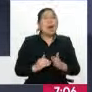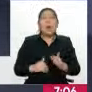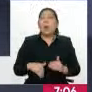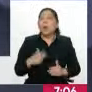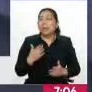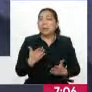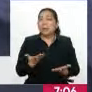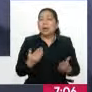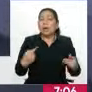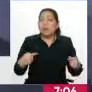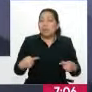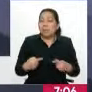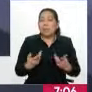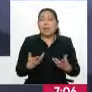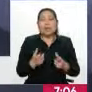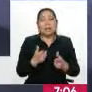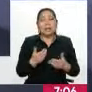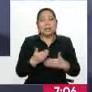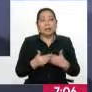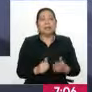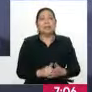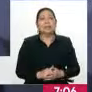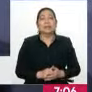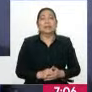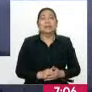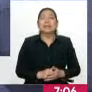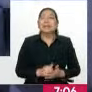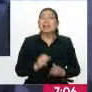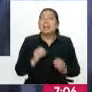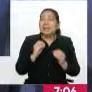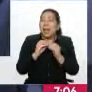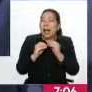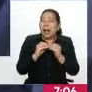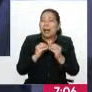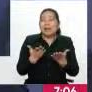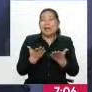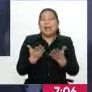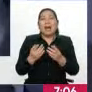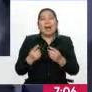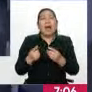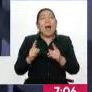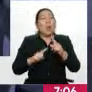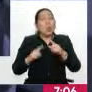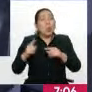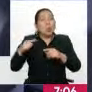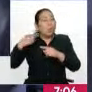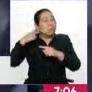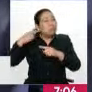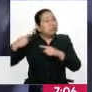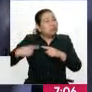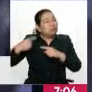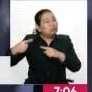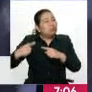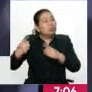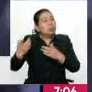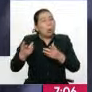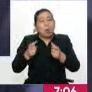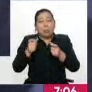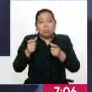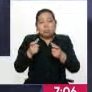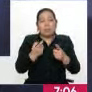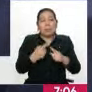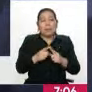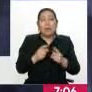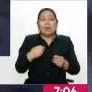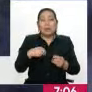presentar o que suelen afrontar los controladores de tránsito aéreo? Las fallas hidráulicas o las fallas de las aeronaves que presentan en el manejo de los controles